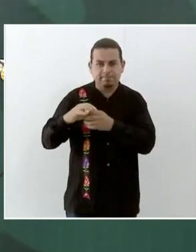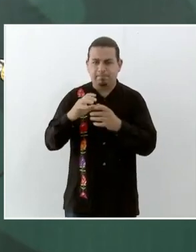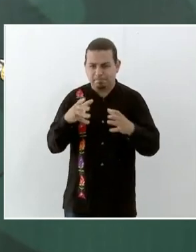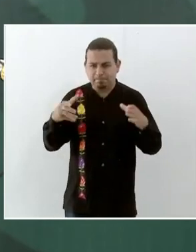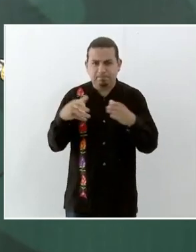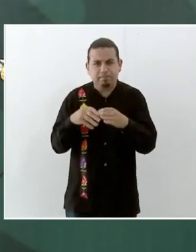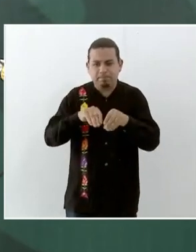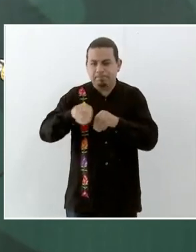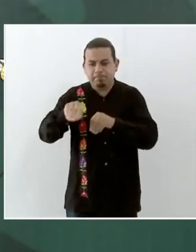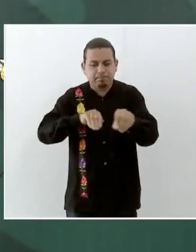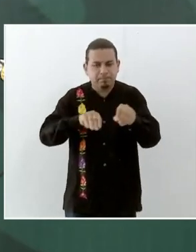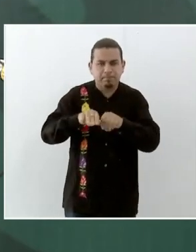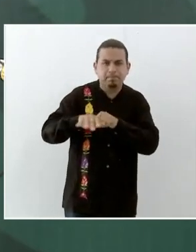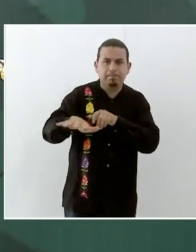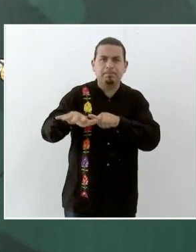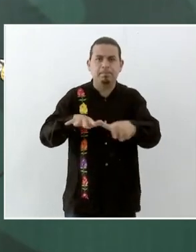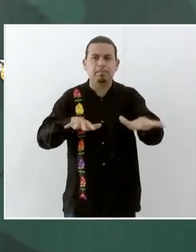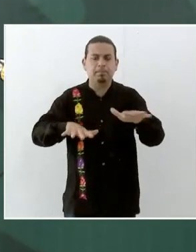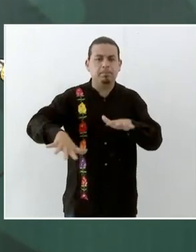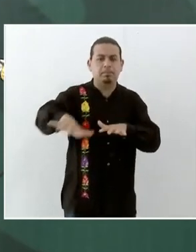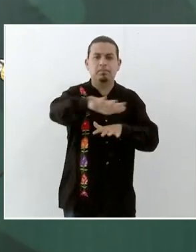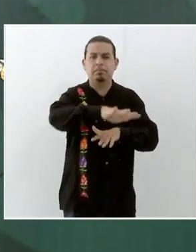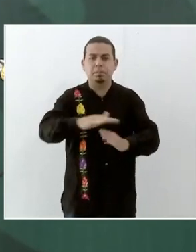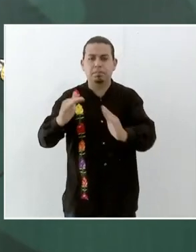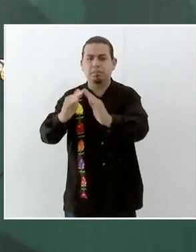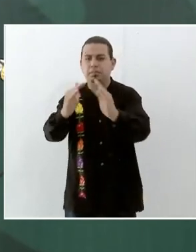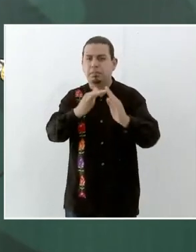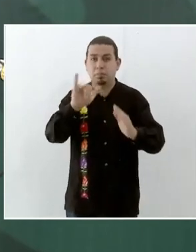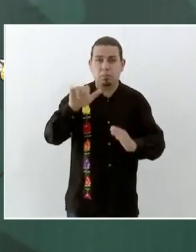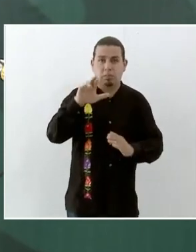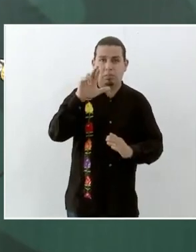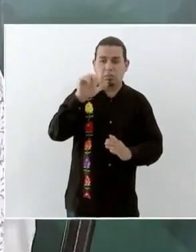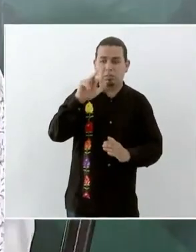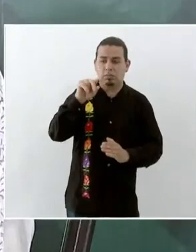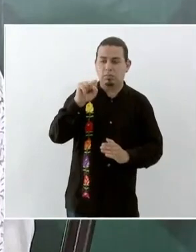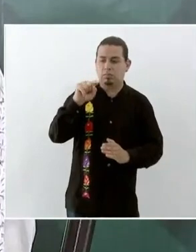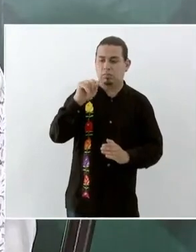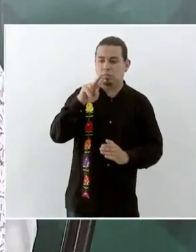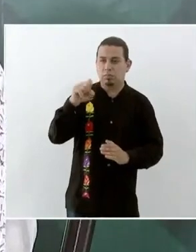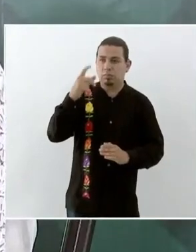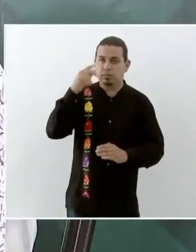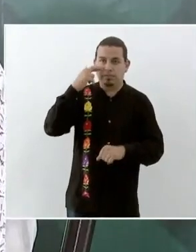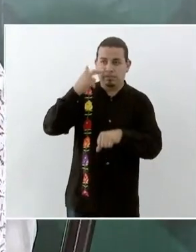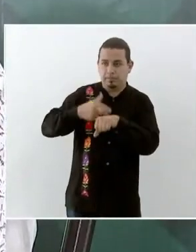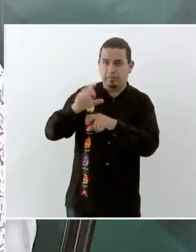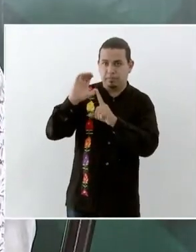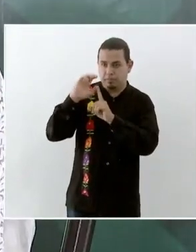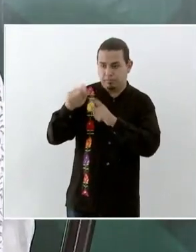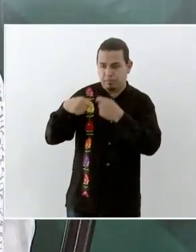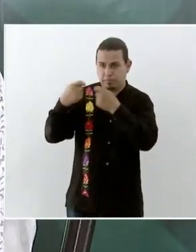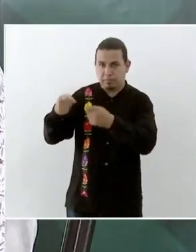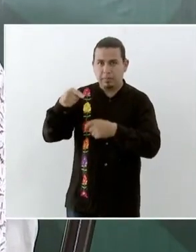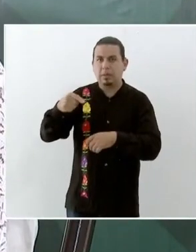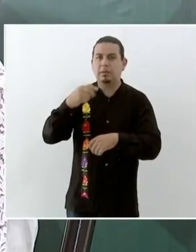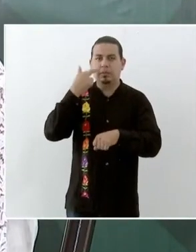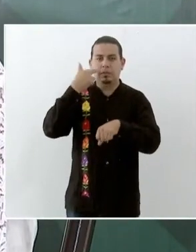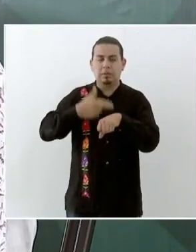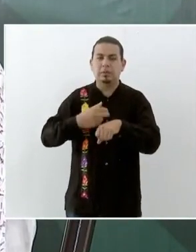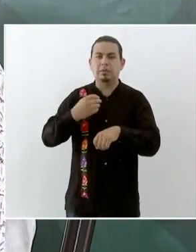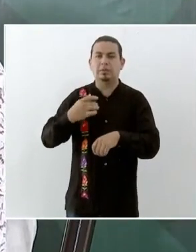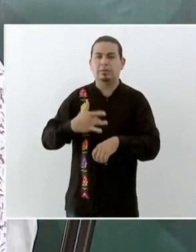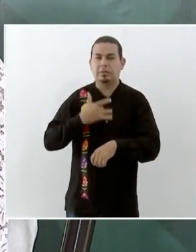con la coordinación del licenciado Carlos Torres, a través de la delegación de bienestar aquí en Oaxaca.